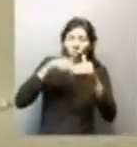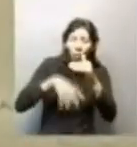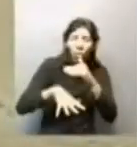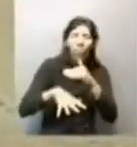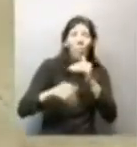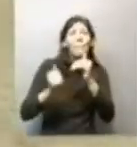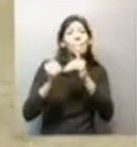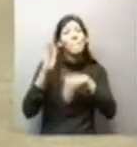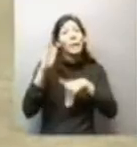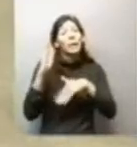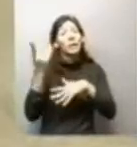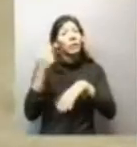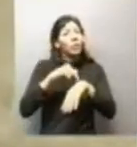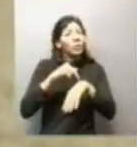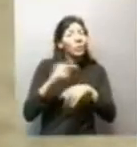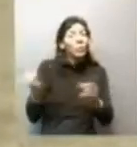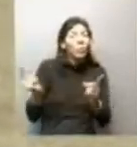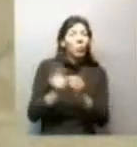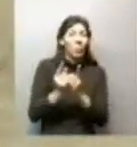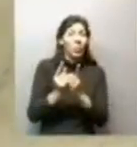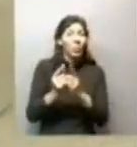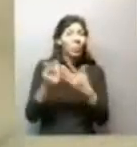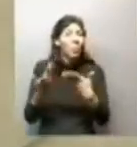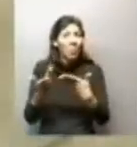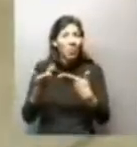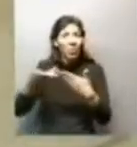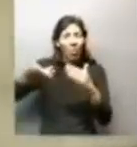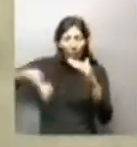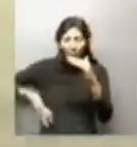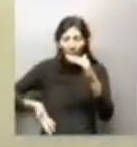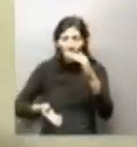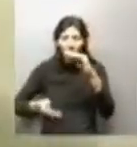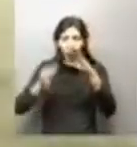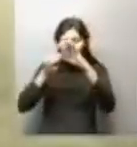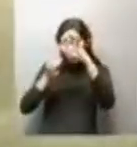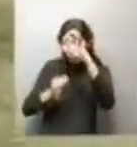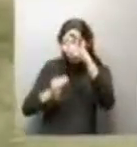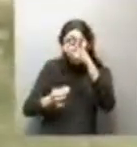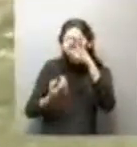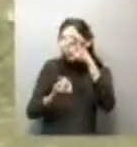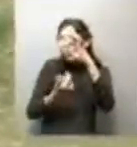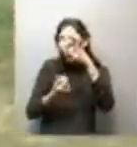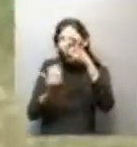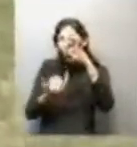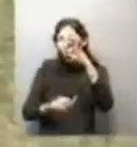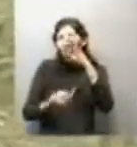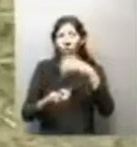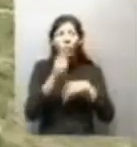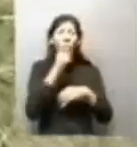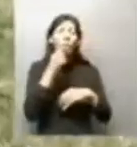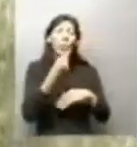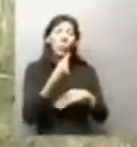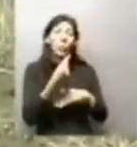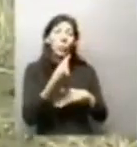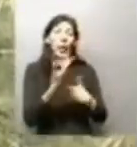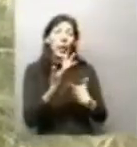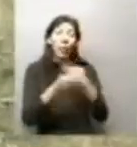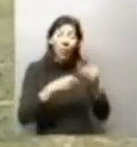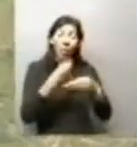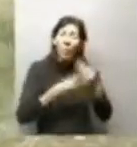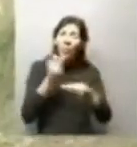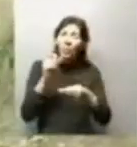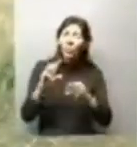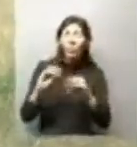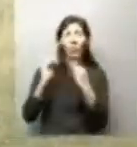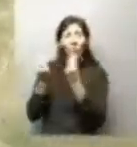el tema es que la profundidad del pozo es muy poco lo que le hicieron. Por eso es el problema que tenemos. ¿Tiene una familia numerosa